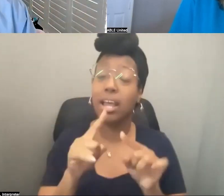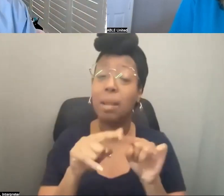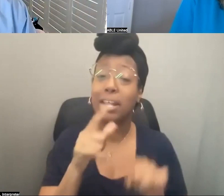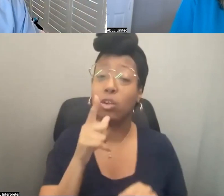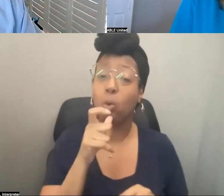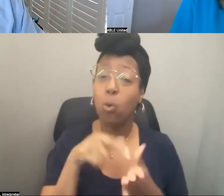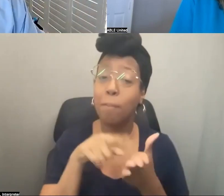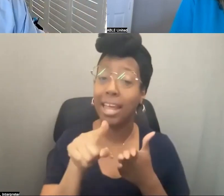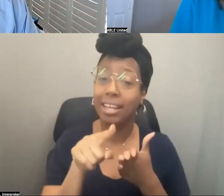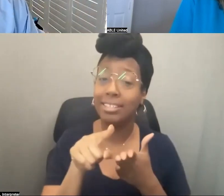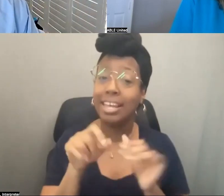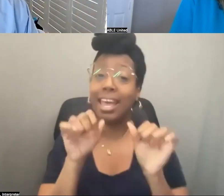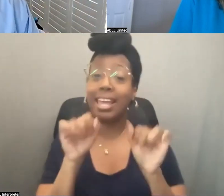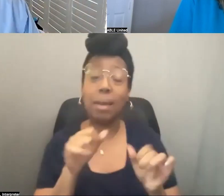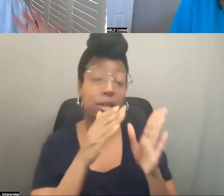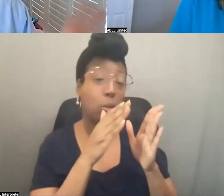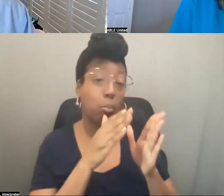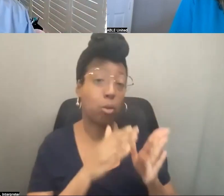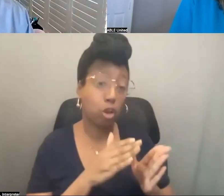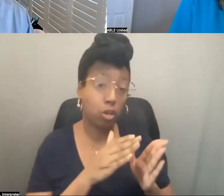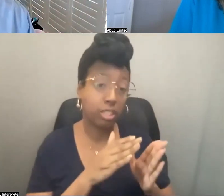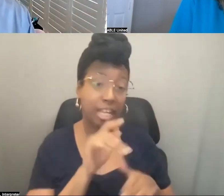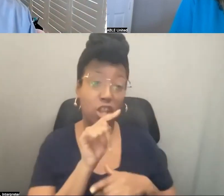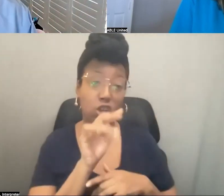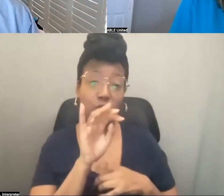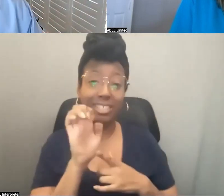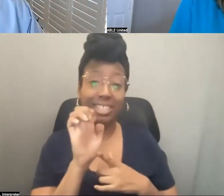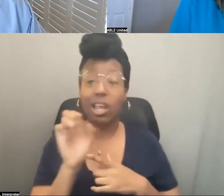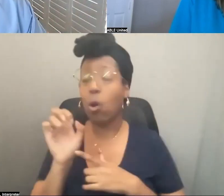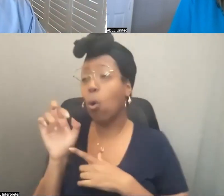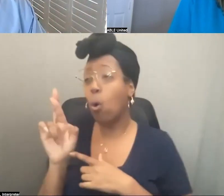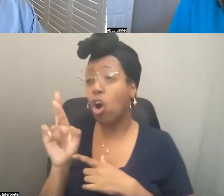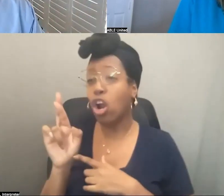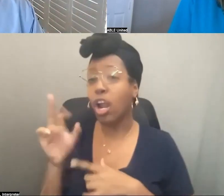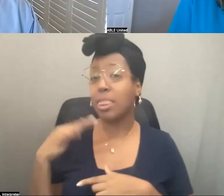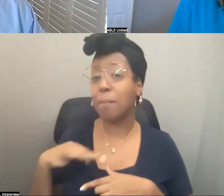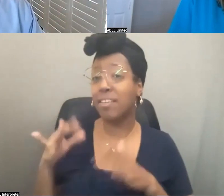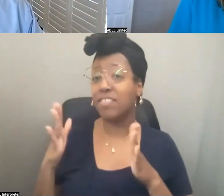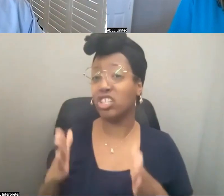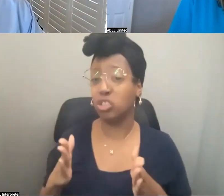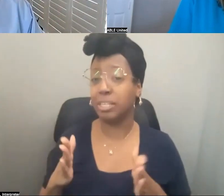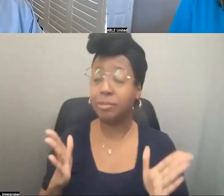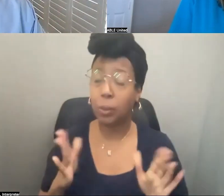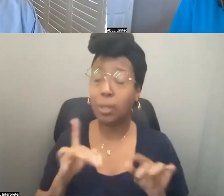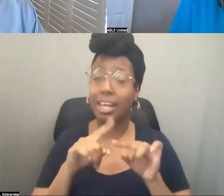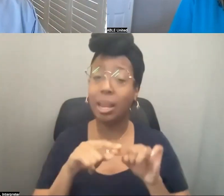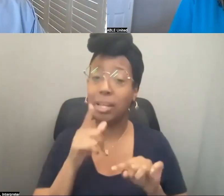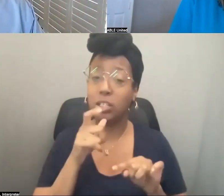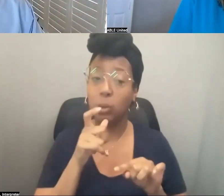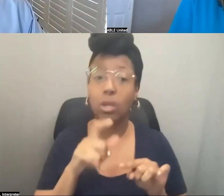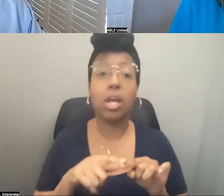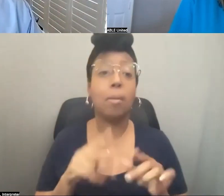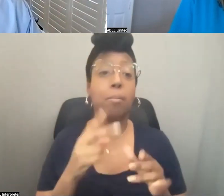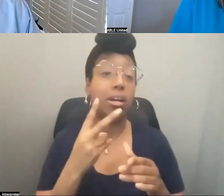beneficiario tal vez sea responsable por los impuestos. Depende del tipo de fideicomiso, pero cualquier tipo de